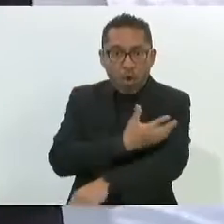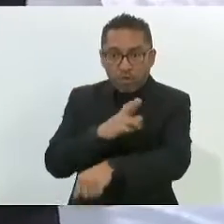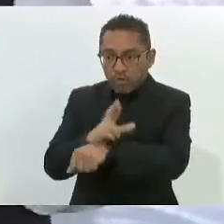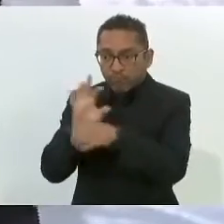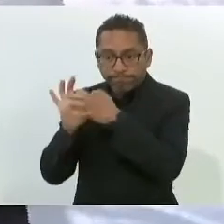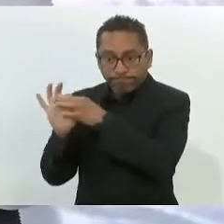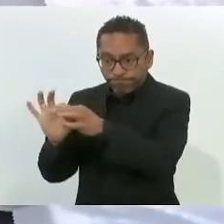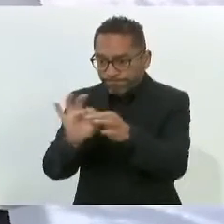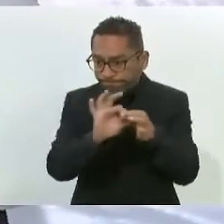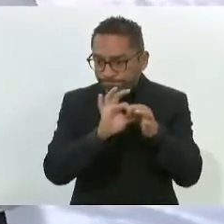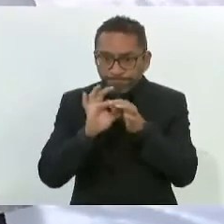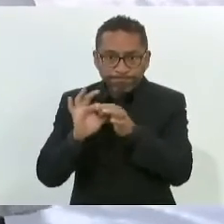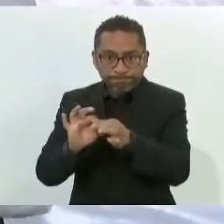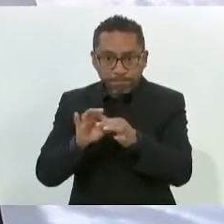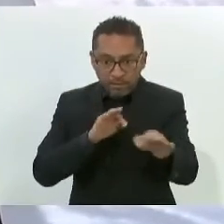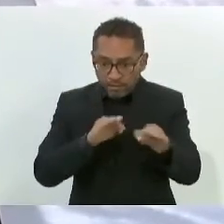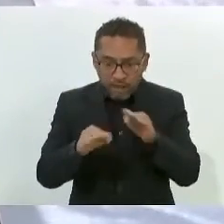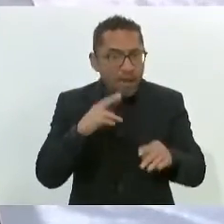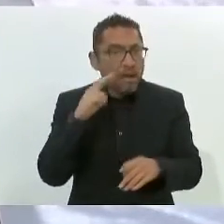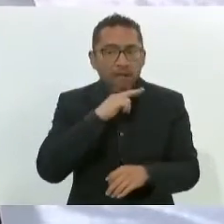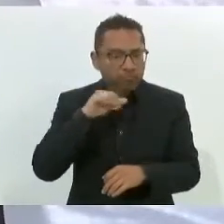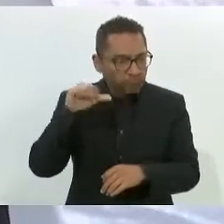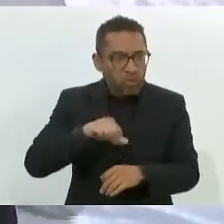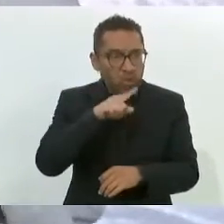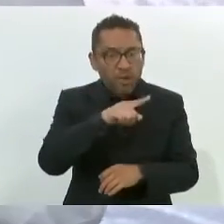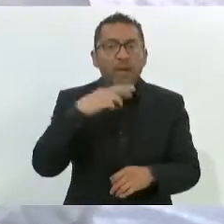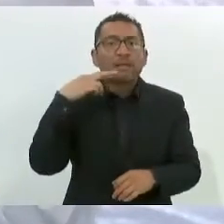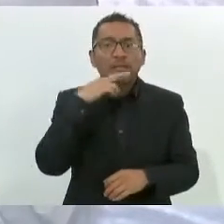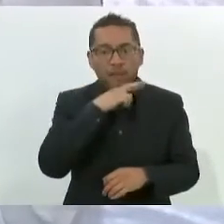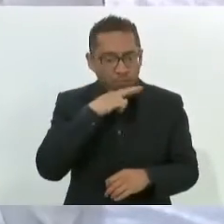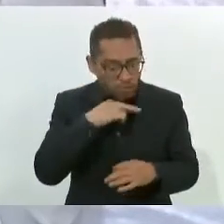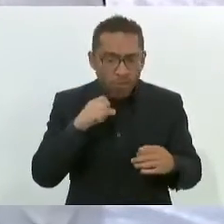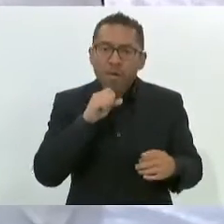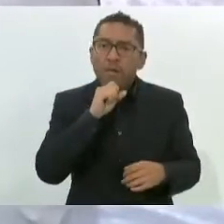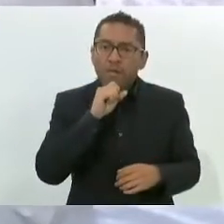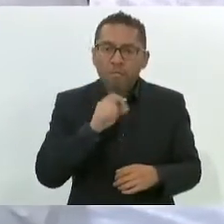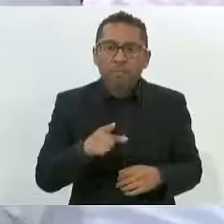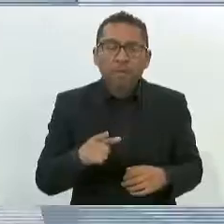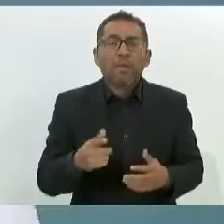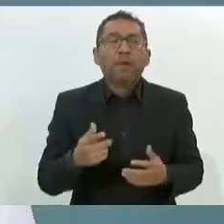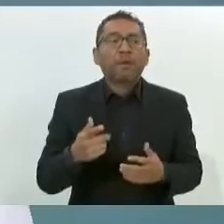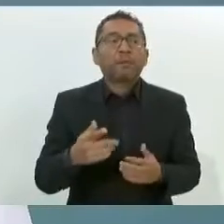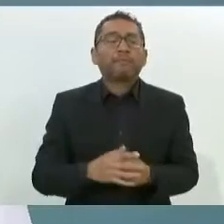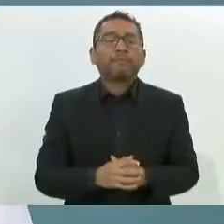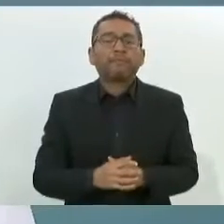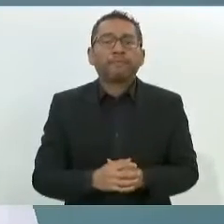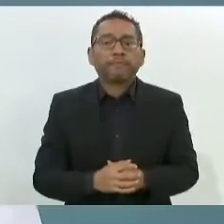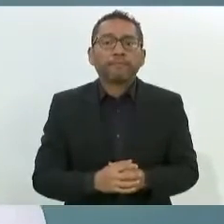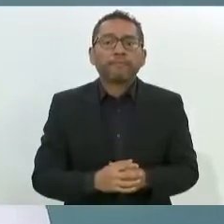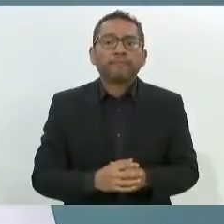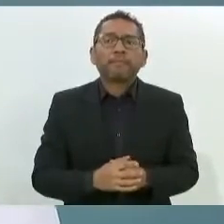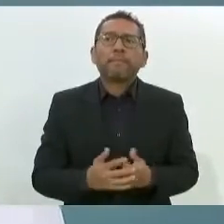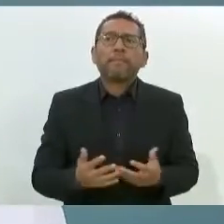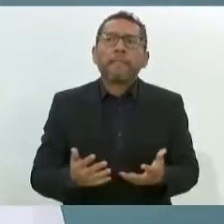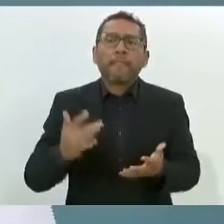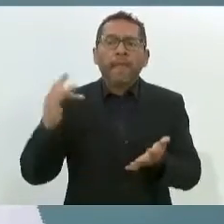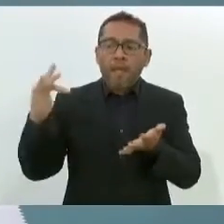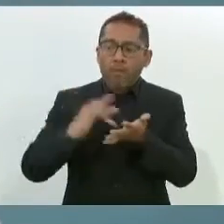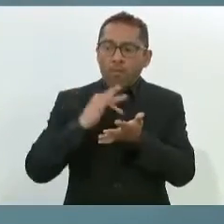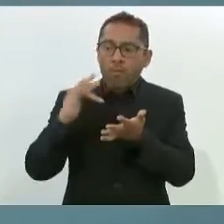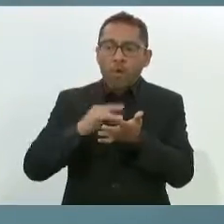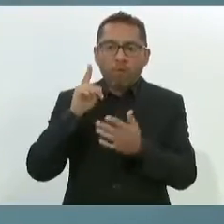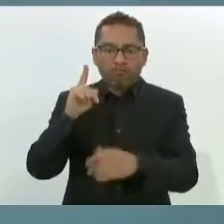de inmediato vendremos a Zamora a ponerlo también en marcha, que con el apoyo de mi general